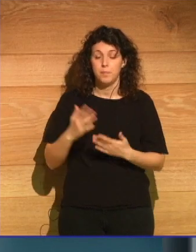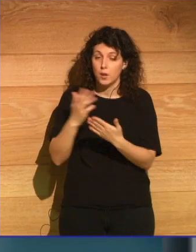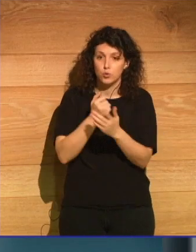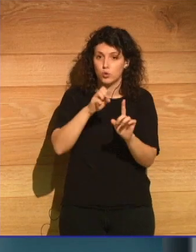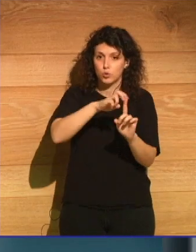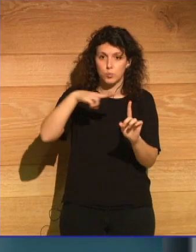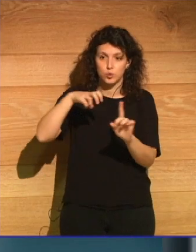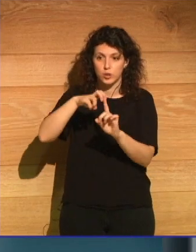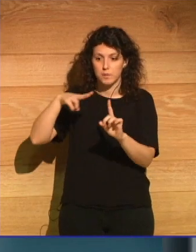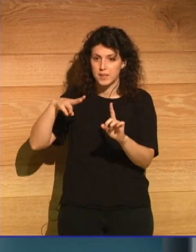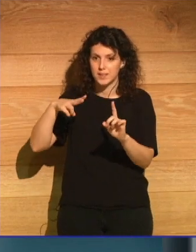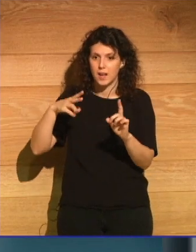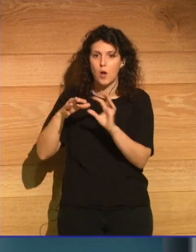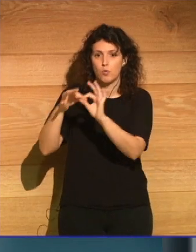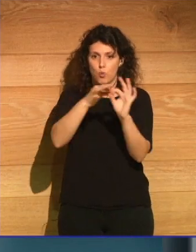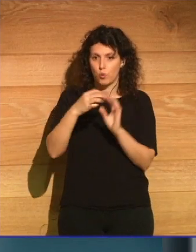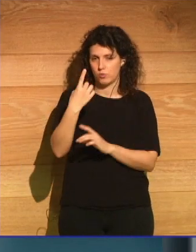se funden en uno.